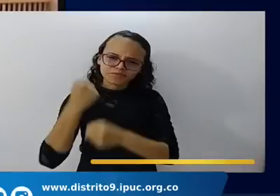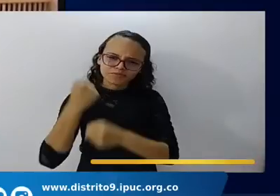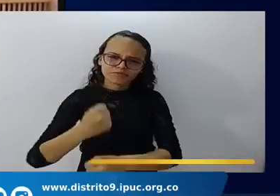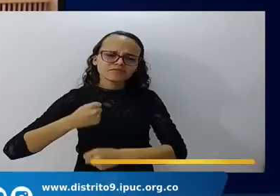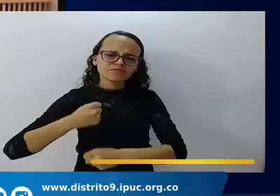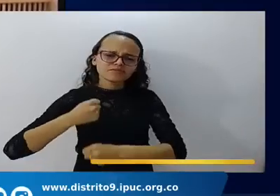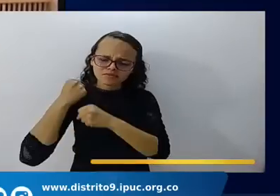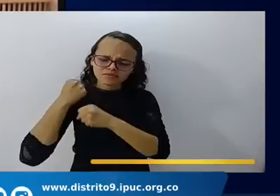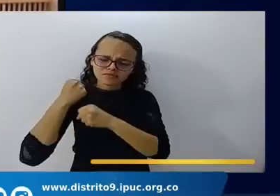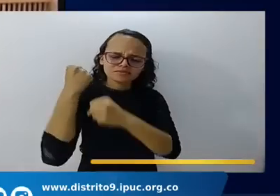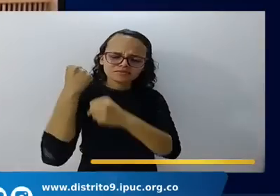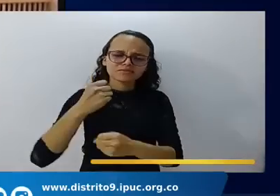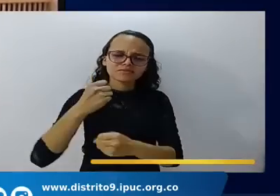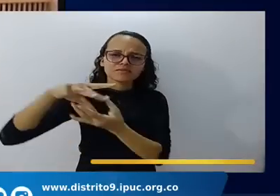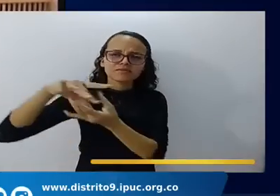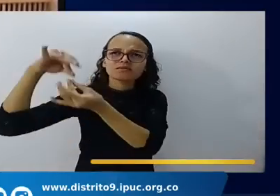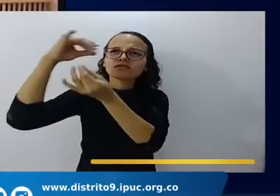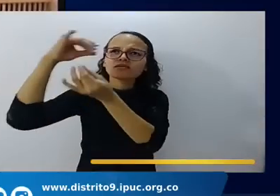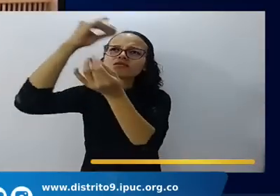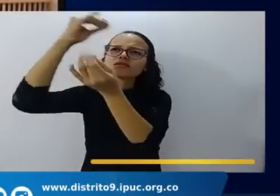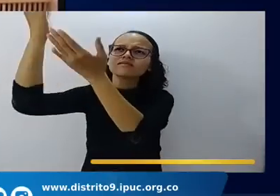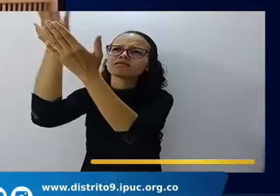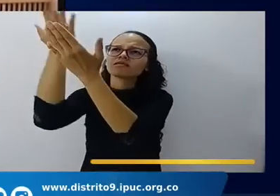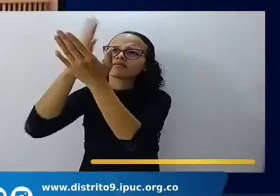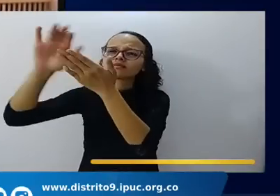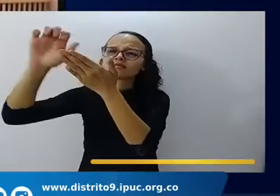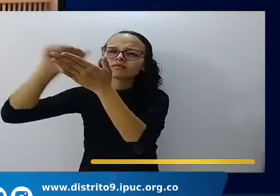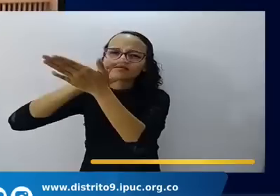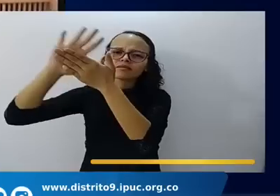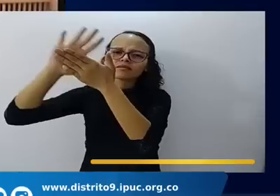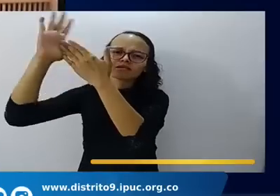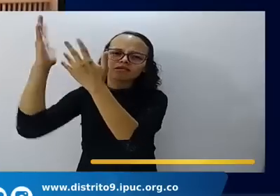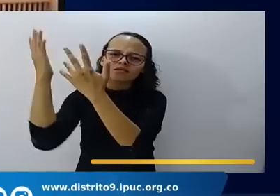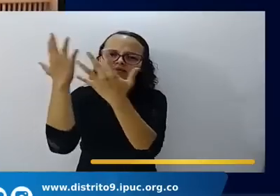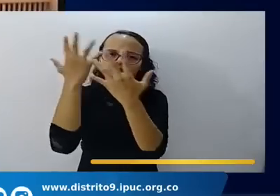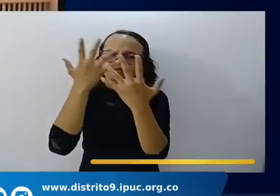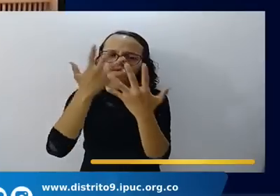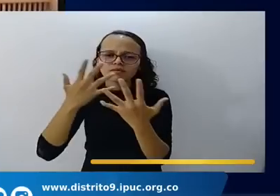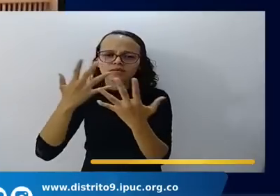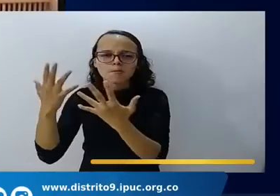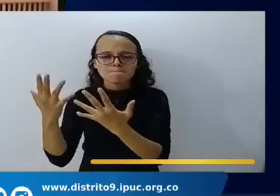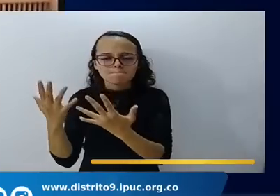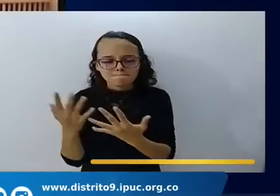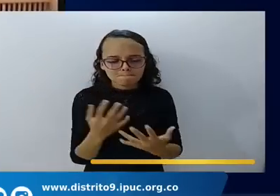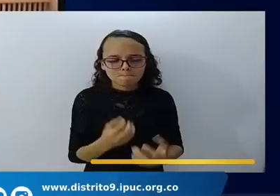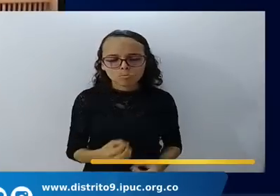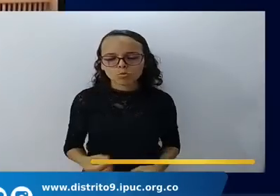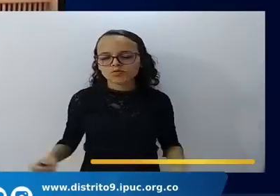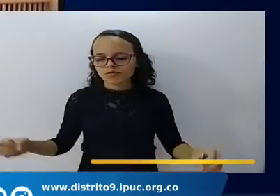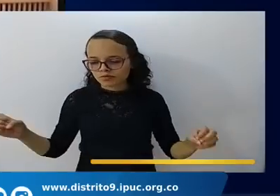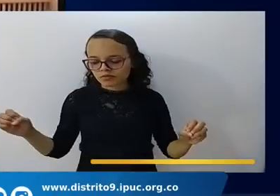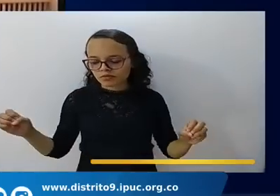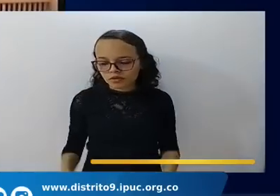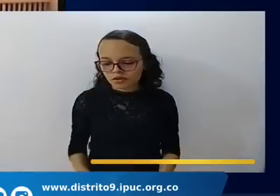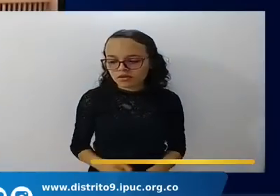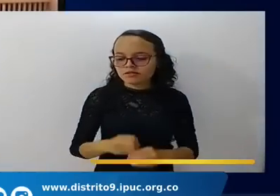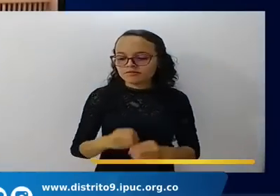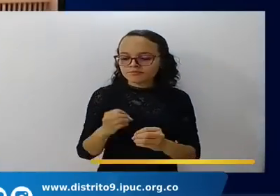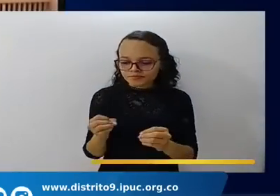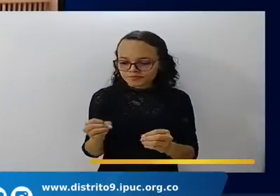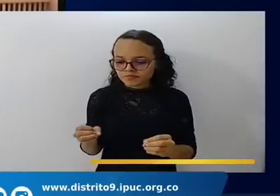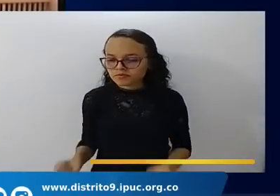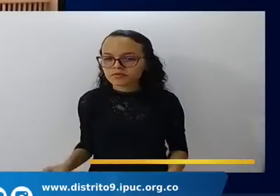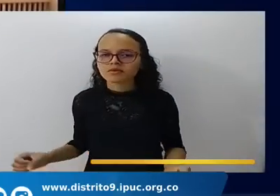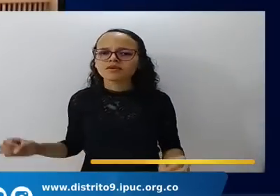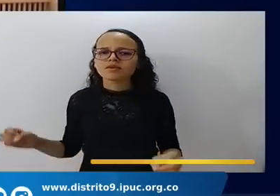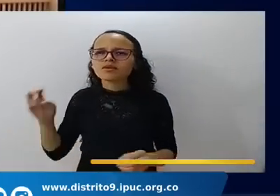de tu santo espíritu yo te veo por la